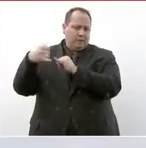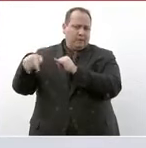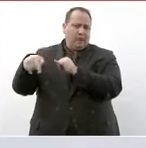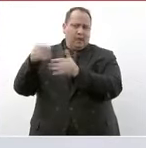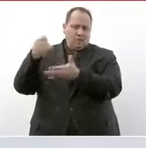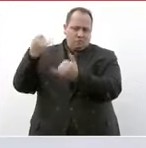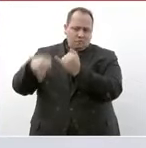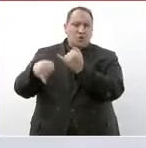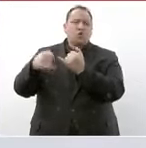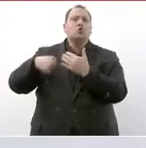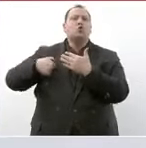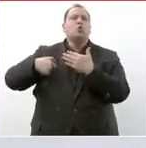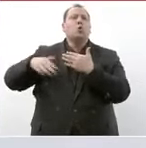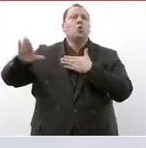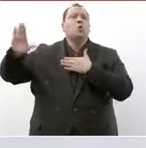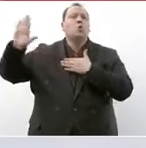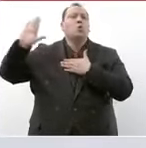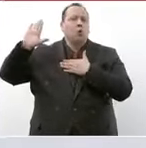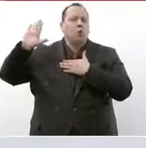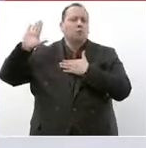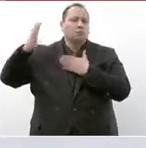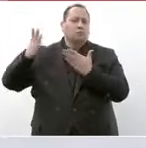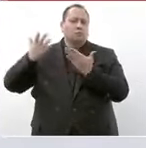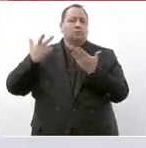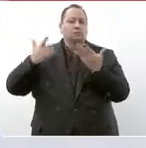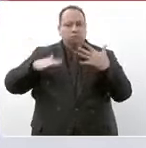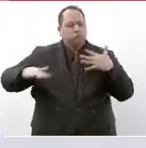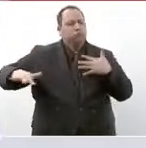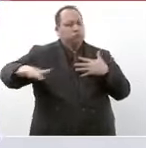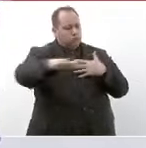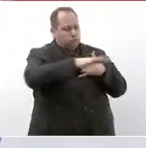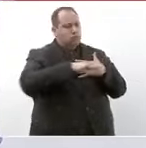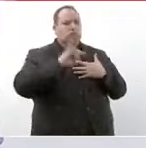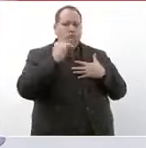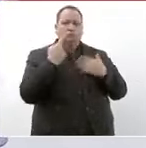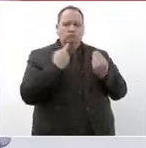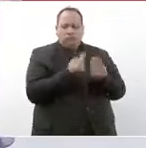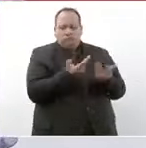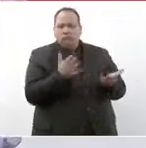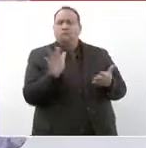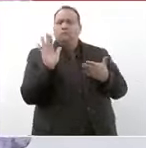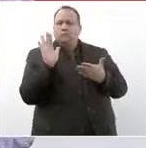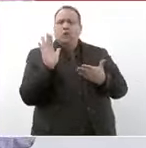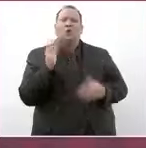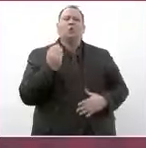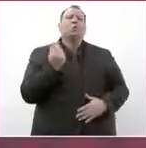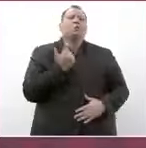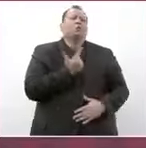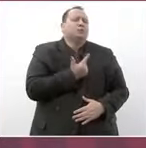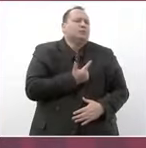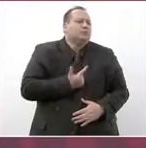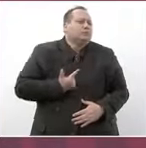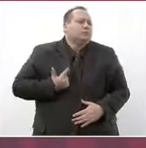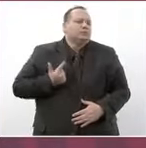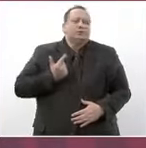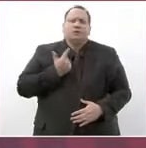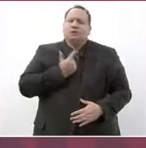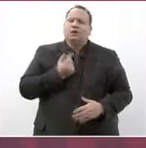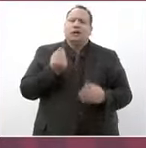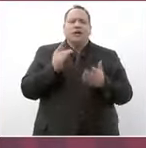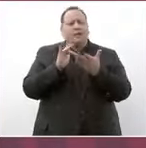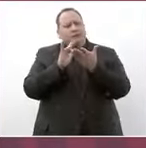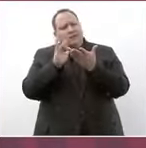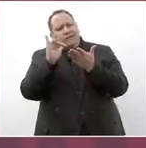mi compromiso con el pueblo de Tijuana mucho gusto muchas